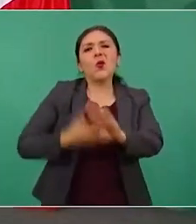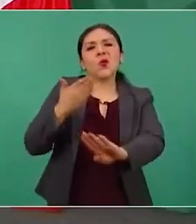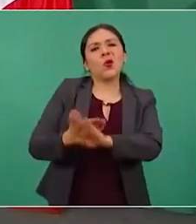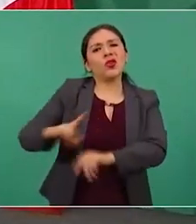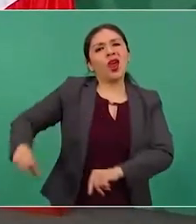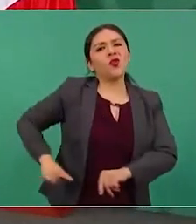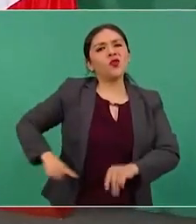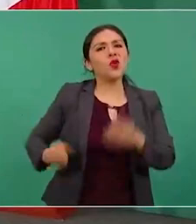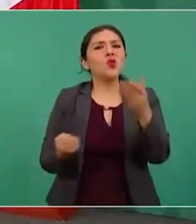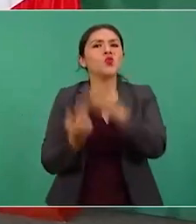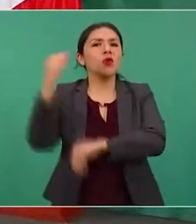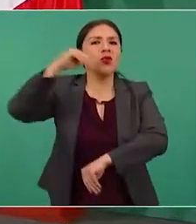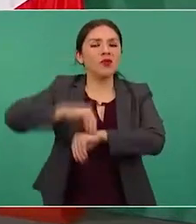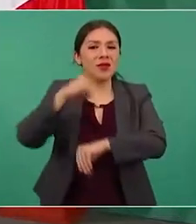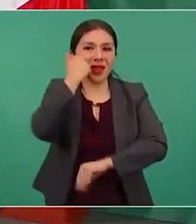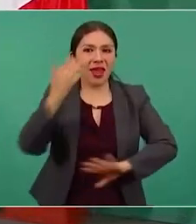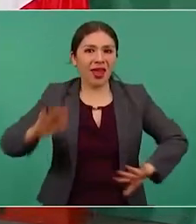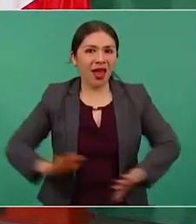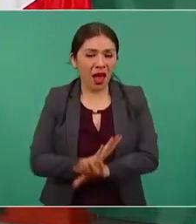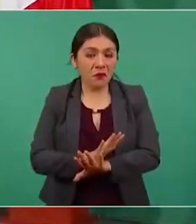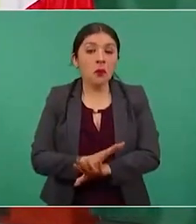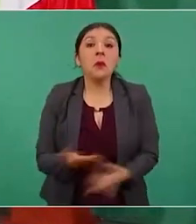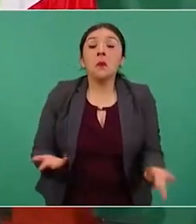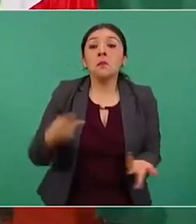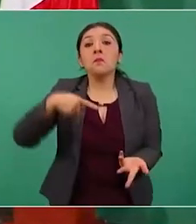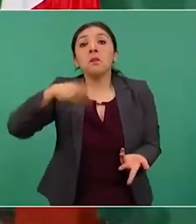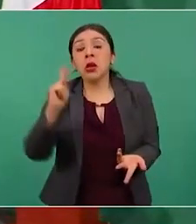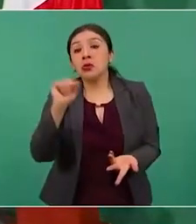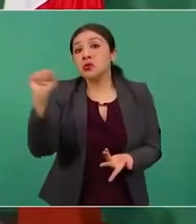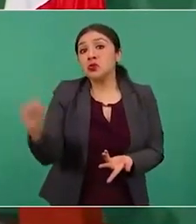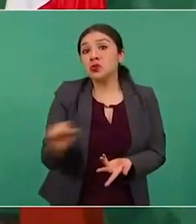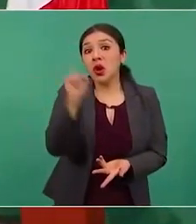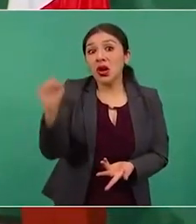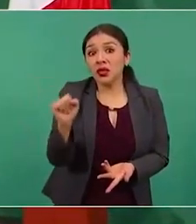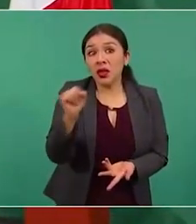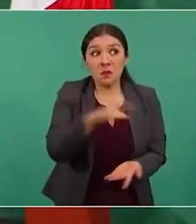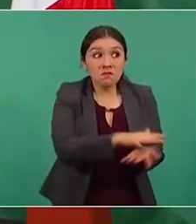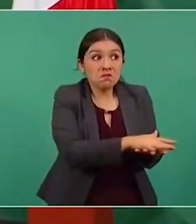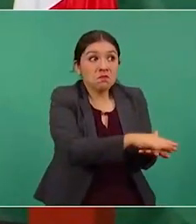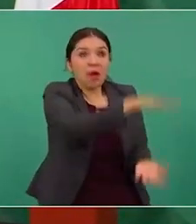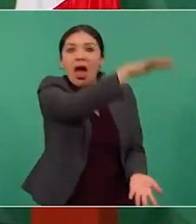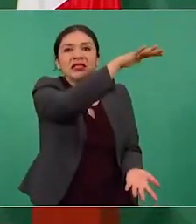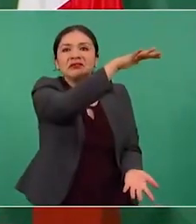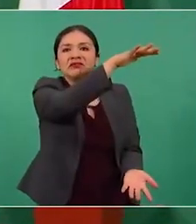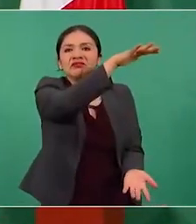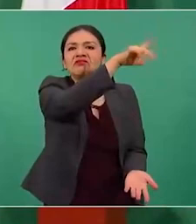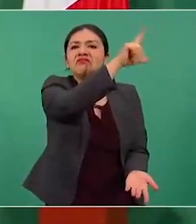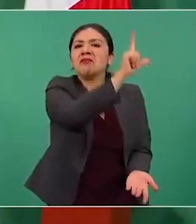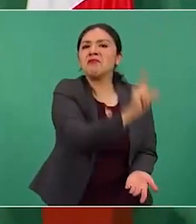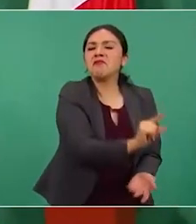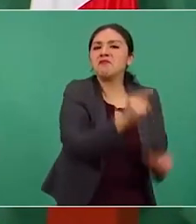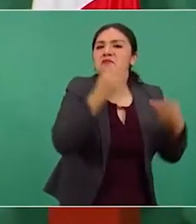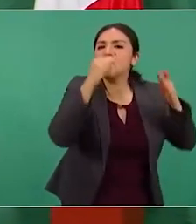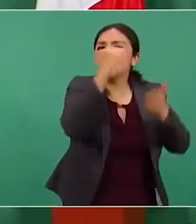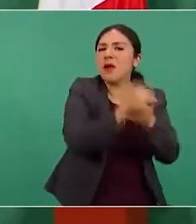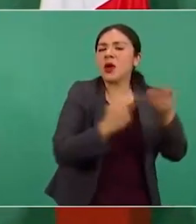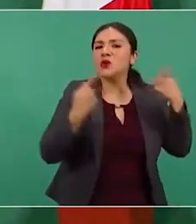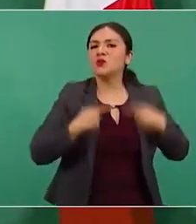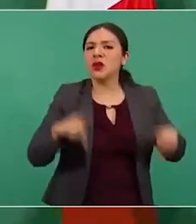afortunadamente no son la mayoría del pueblo. Bueno,